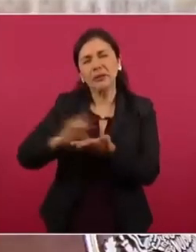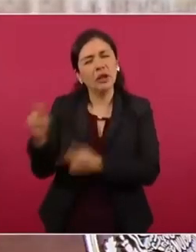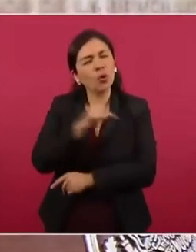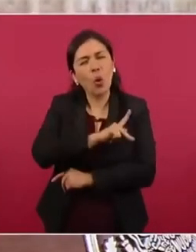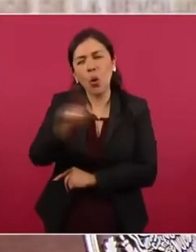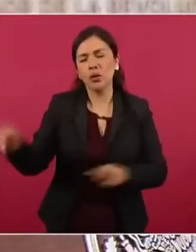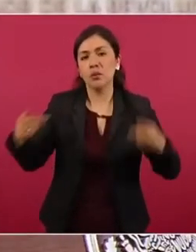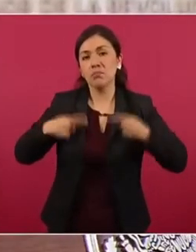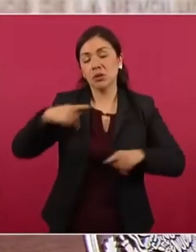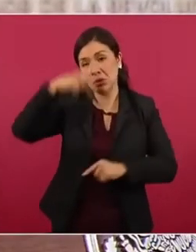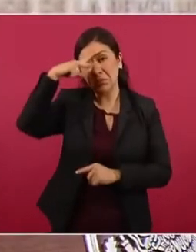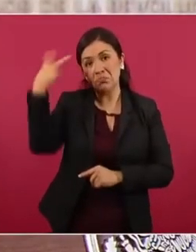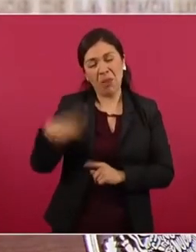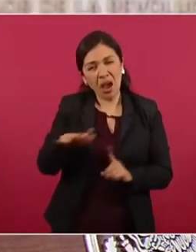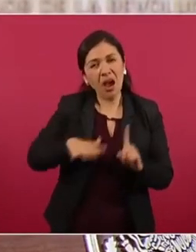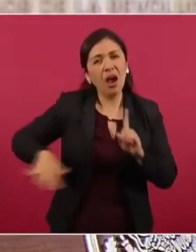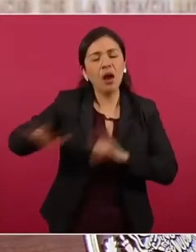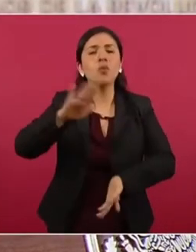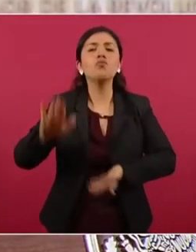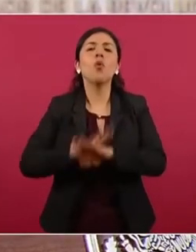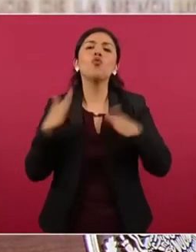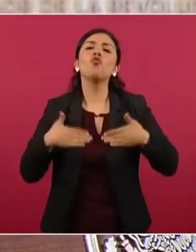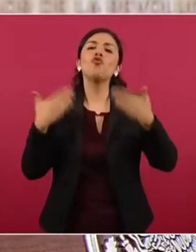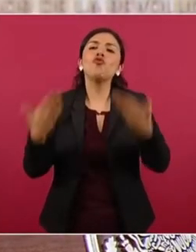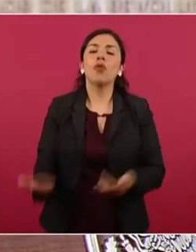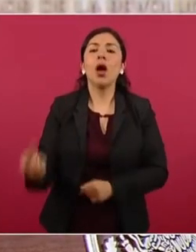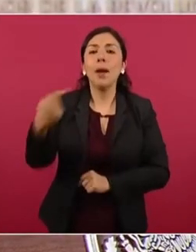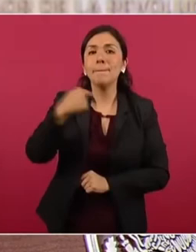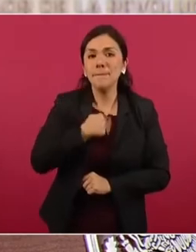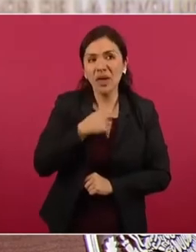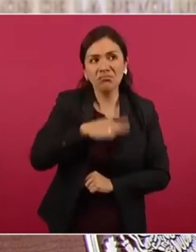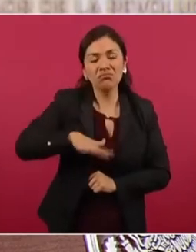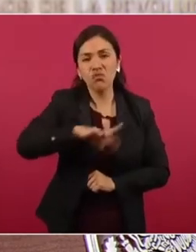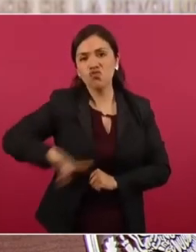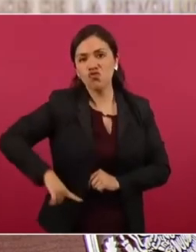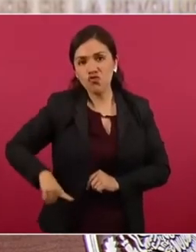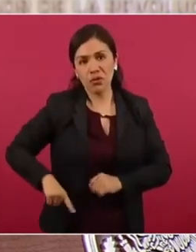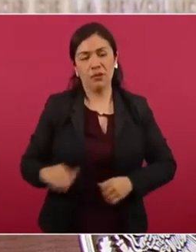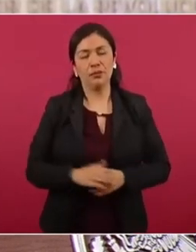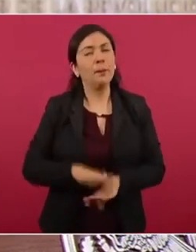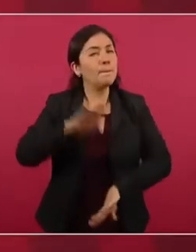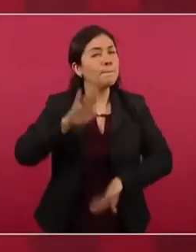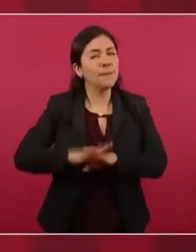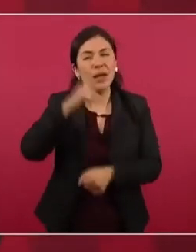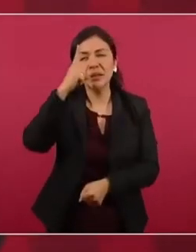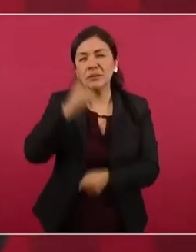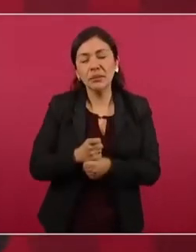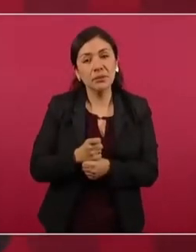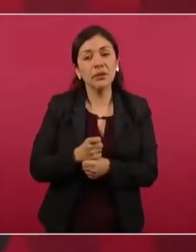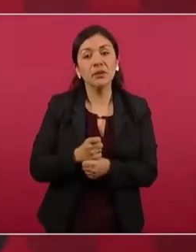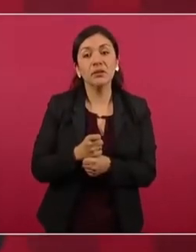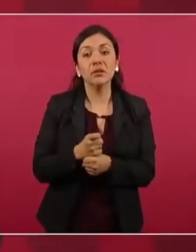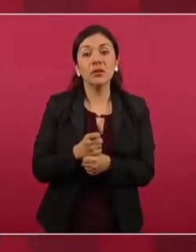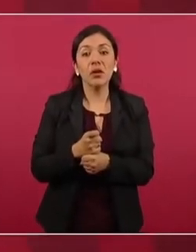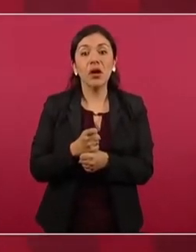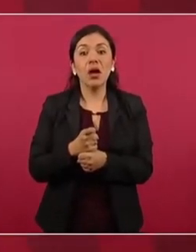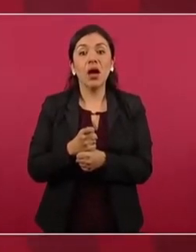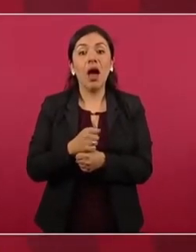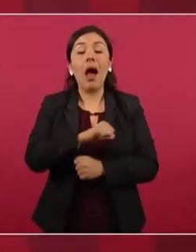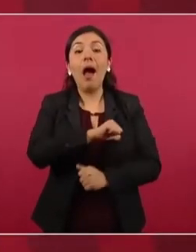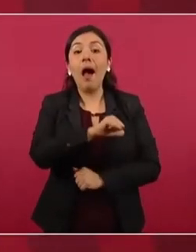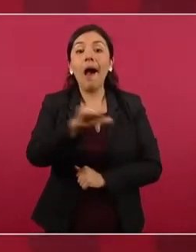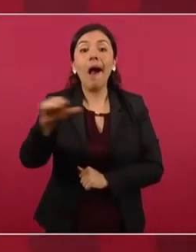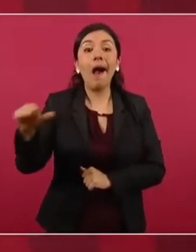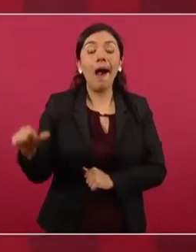su confianza, sobre todo a